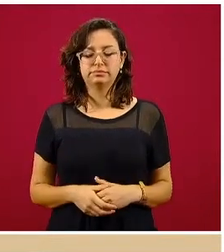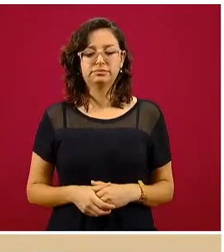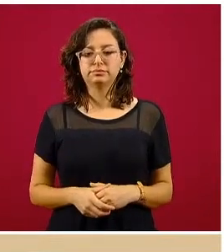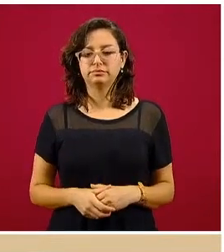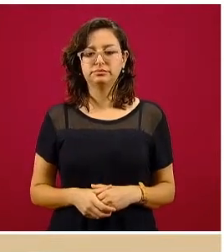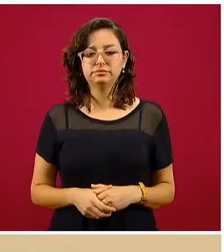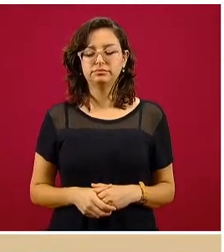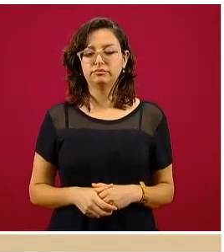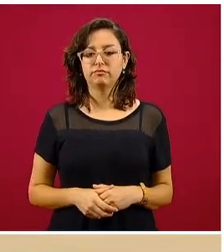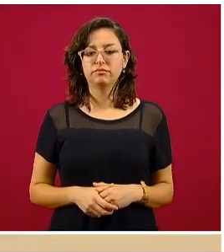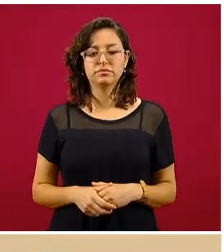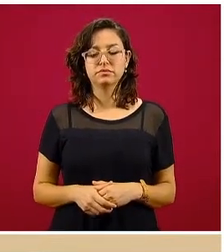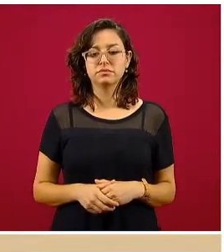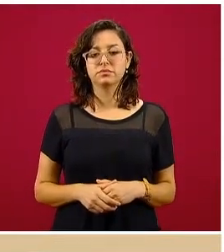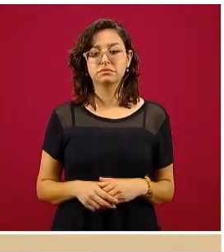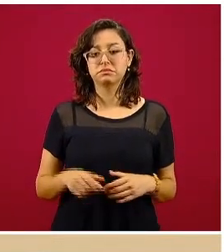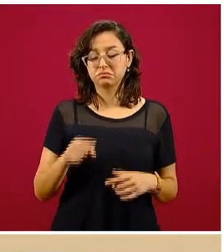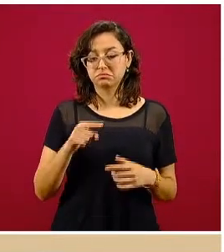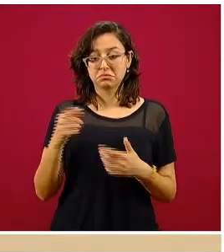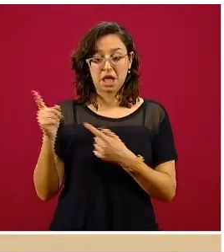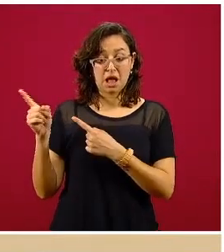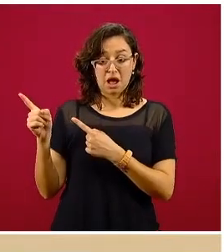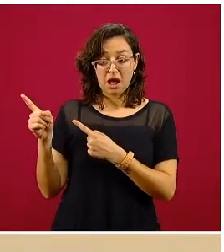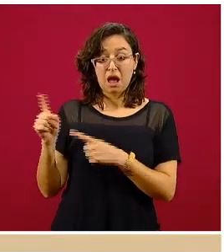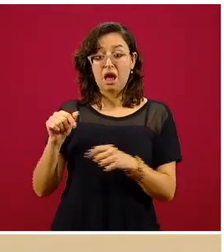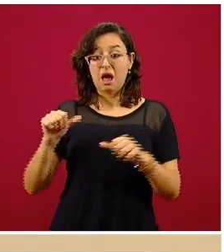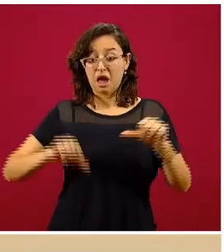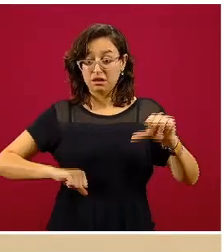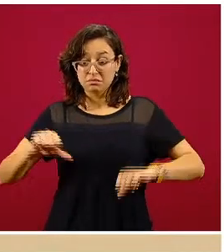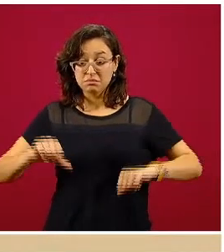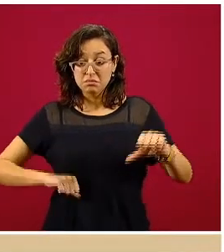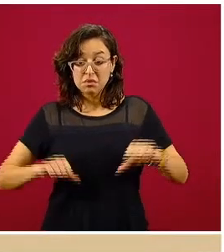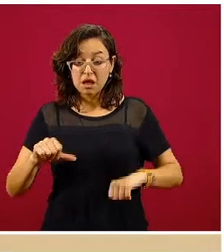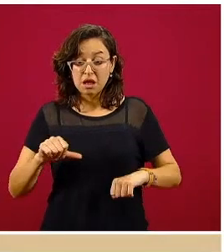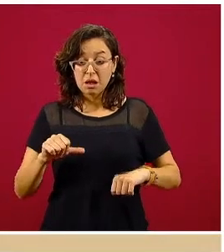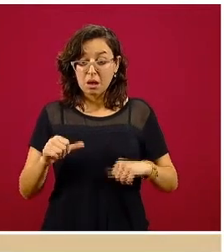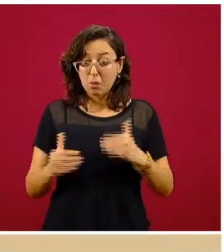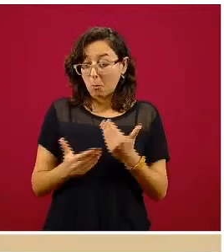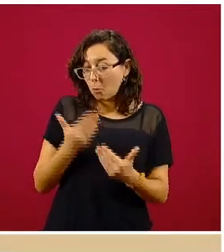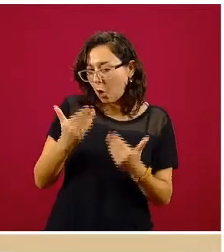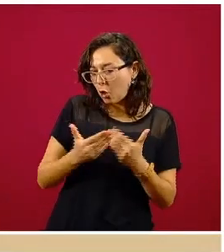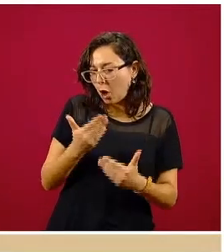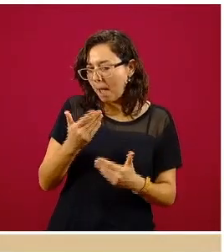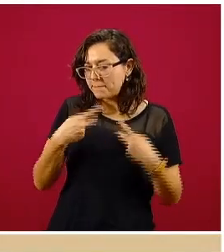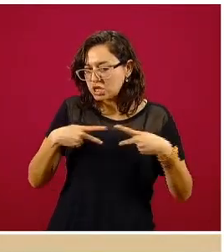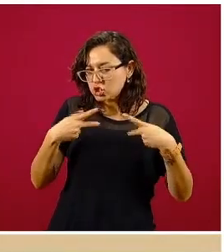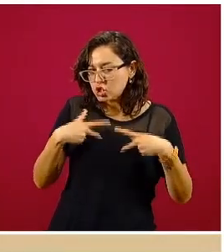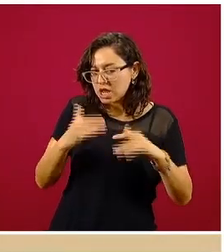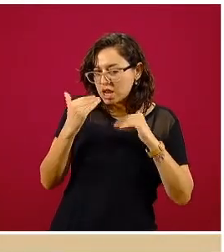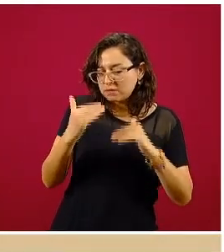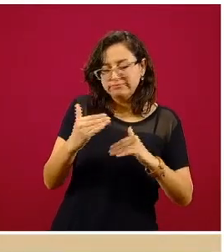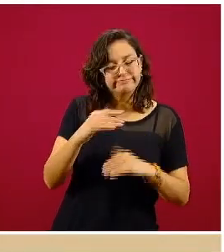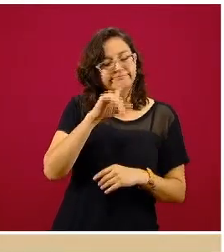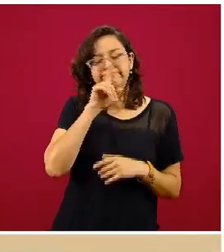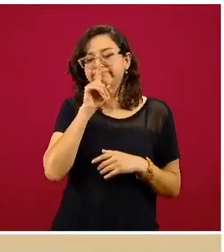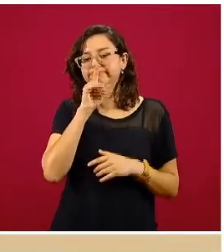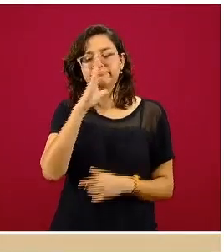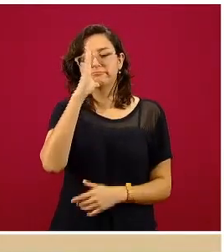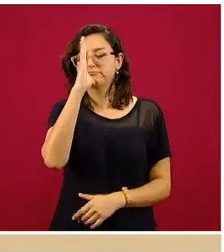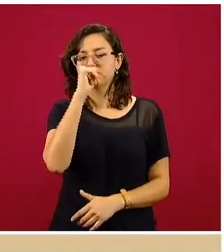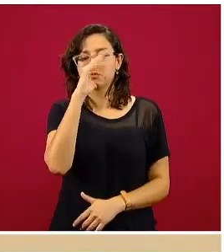no se permite en ninguna de estas actividades ningún tipo de aforo. Entonces, eso es importante que la población